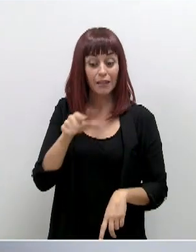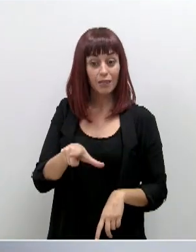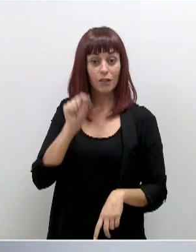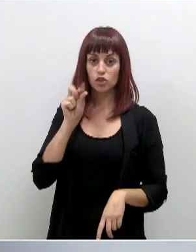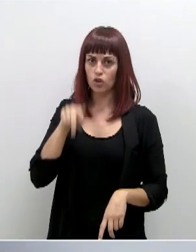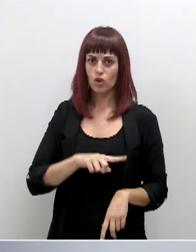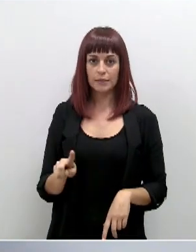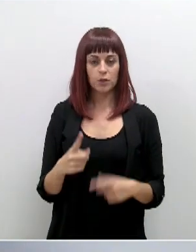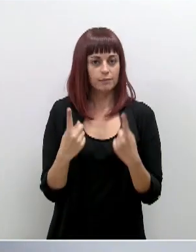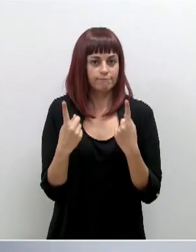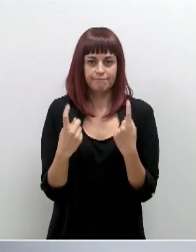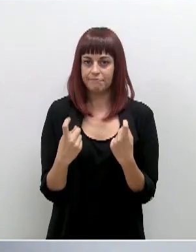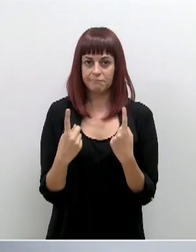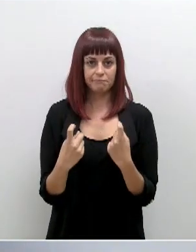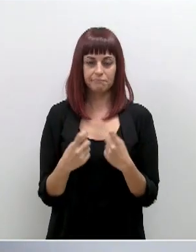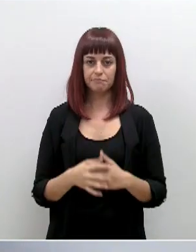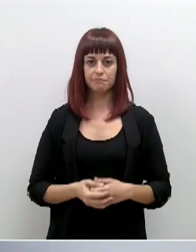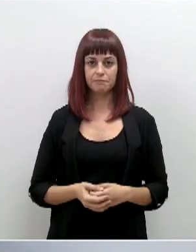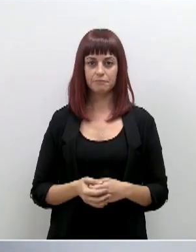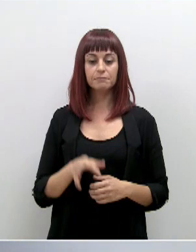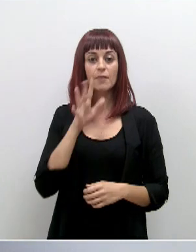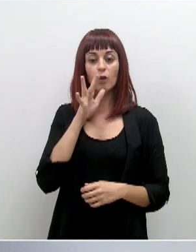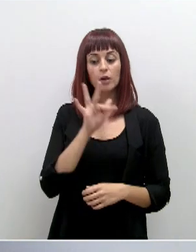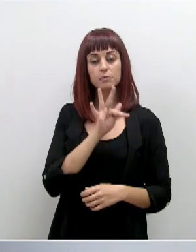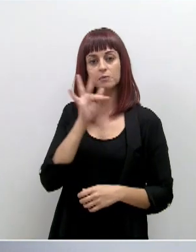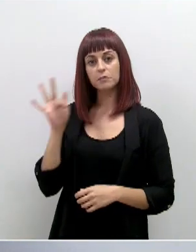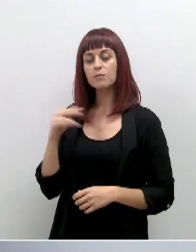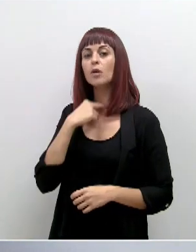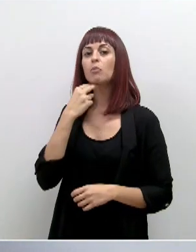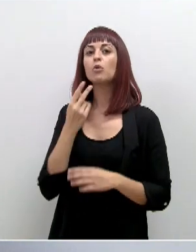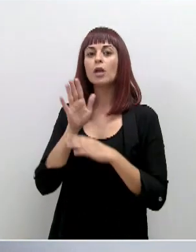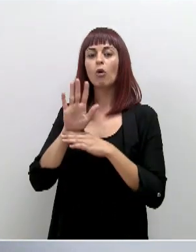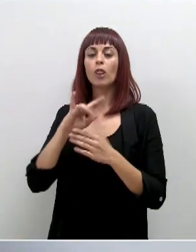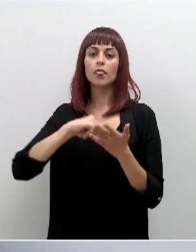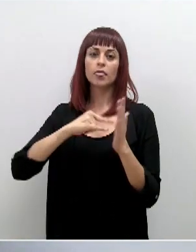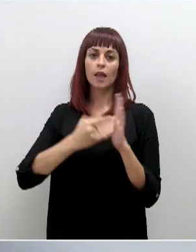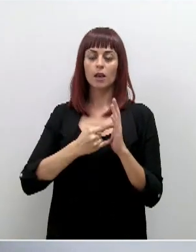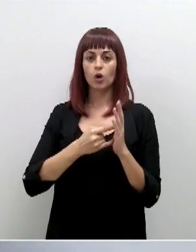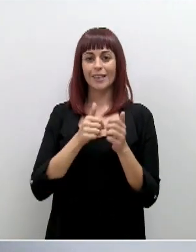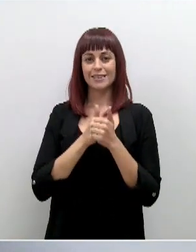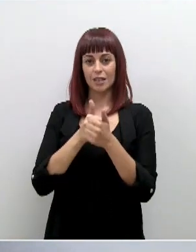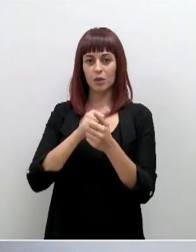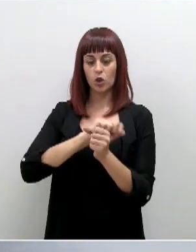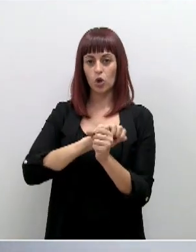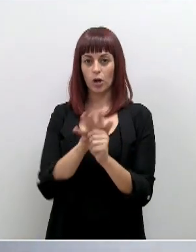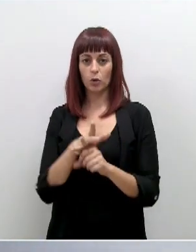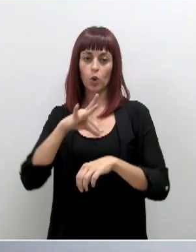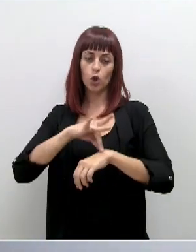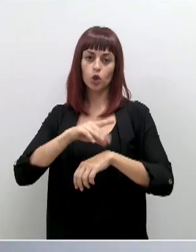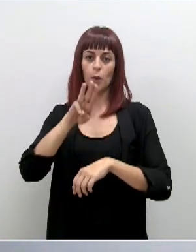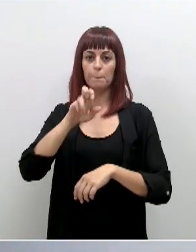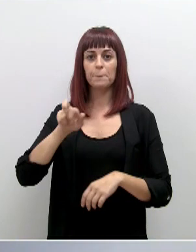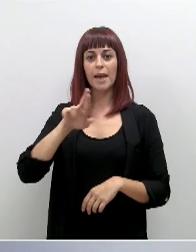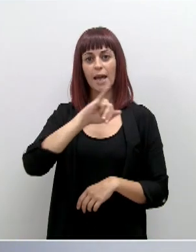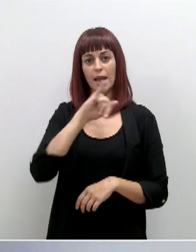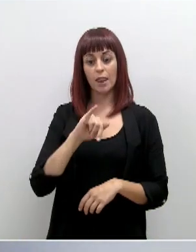pero es necesario. Cedo la palabra ahora al portavoz técnico del Comité de Seguimiento del COVID, al doctor Pérez,